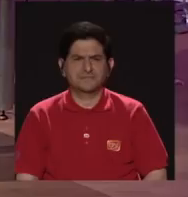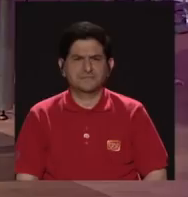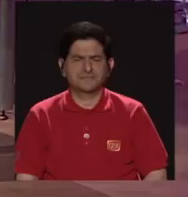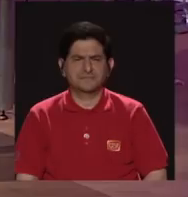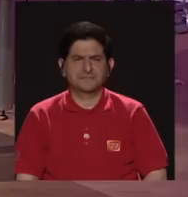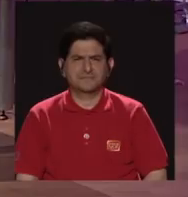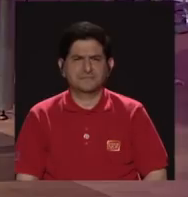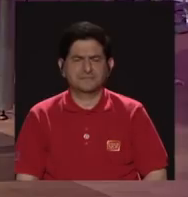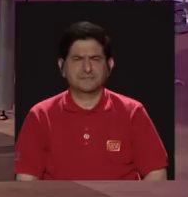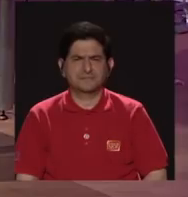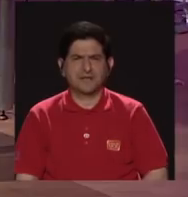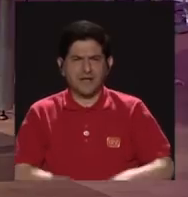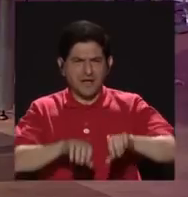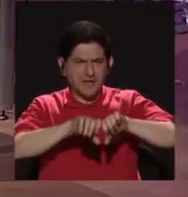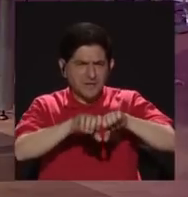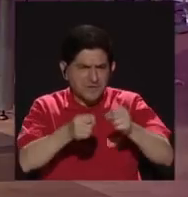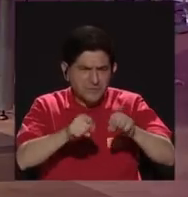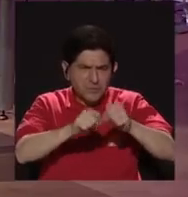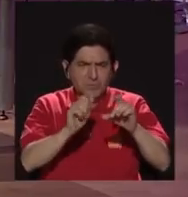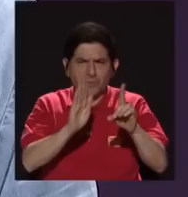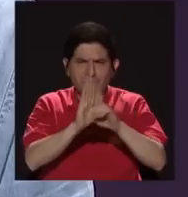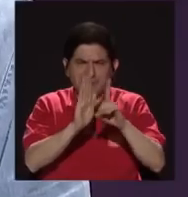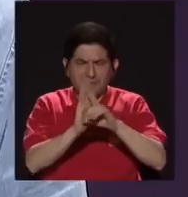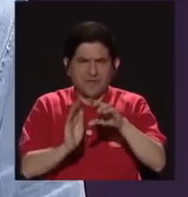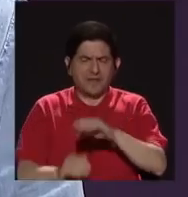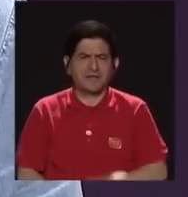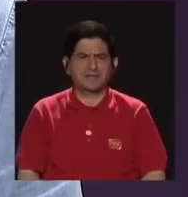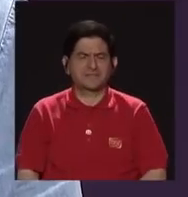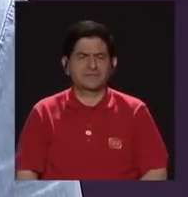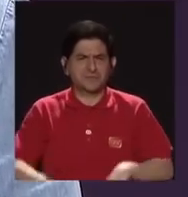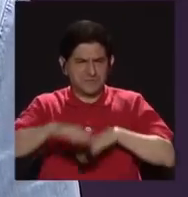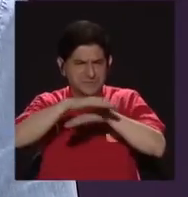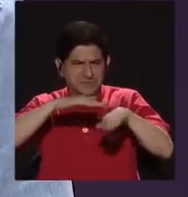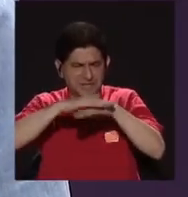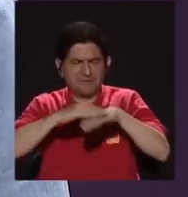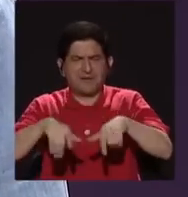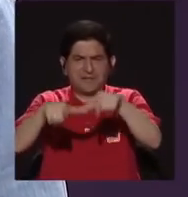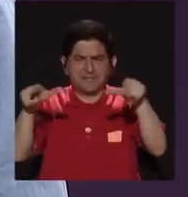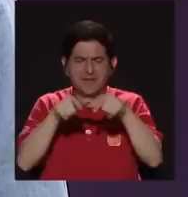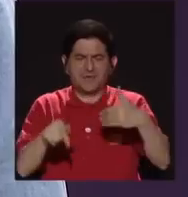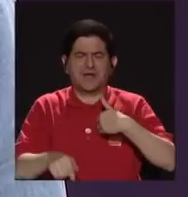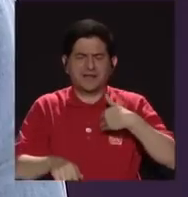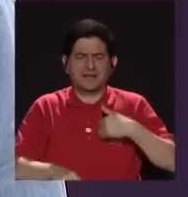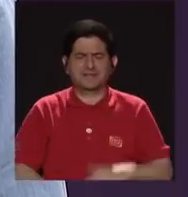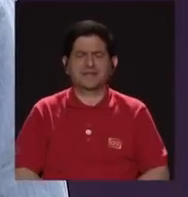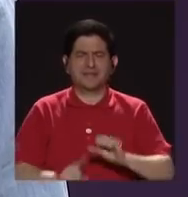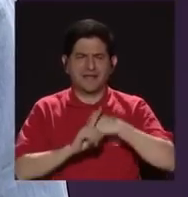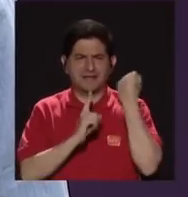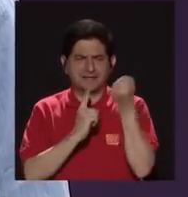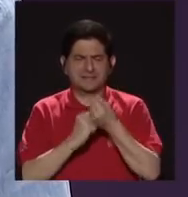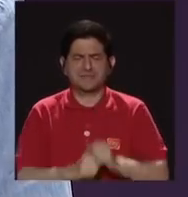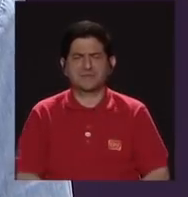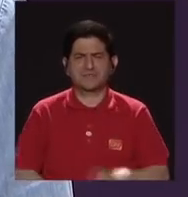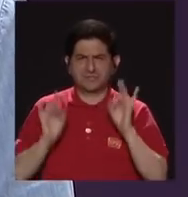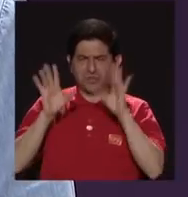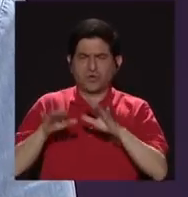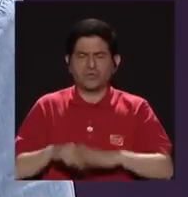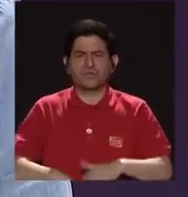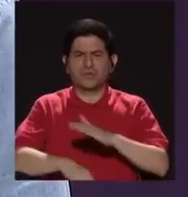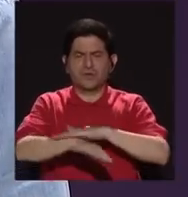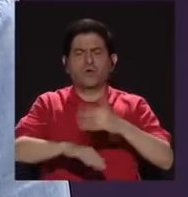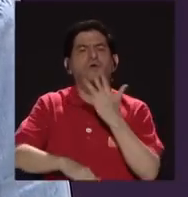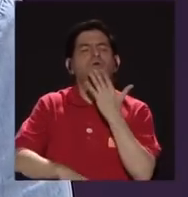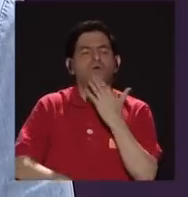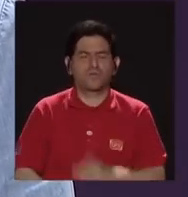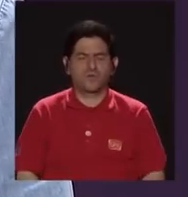muy, muy presente en lugares en donde hay cimientos racistas. Guatemala no puede dejar de ser eso. La